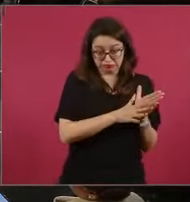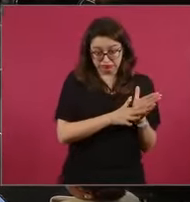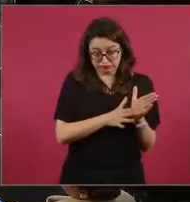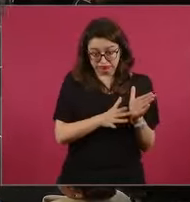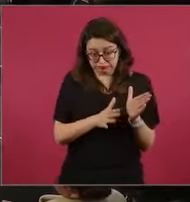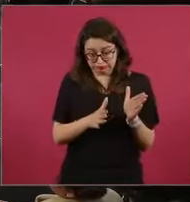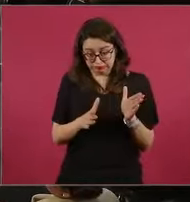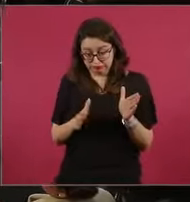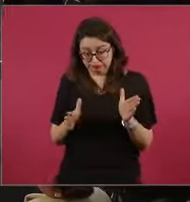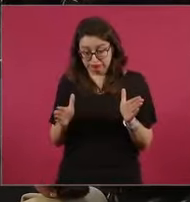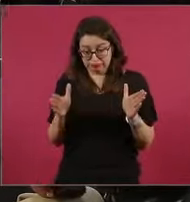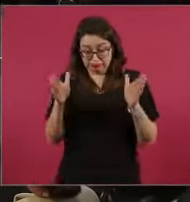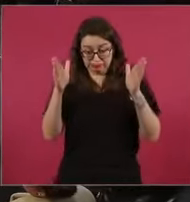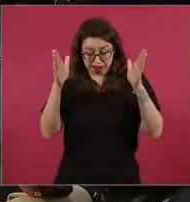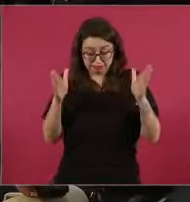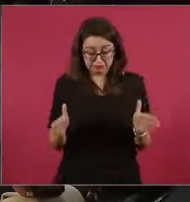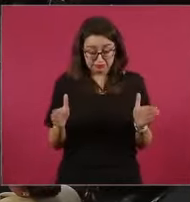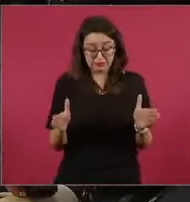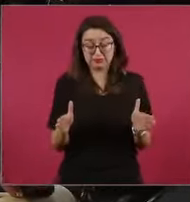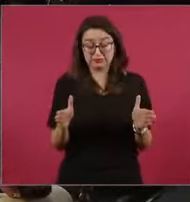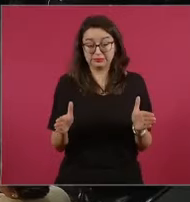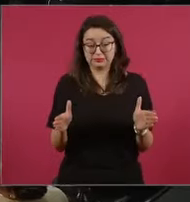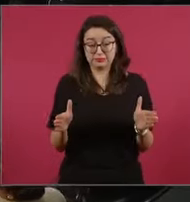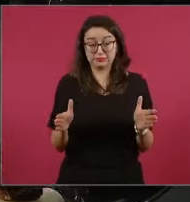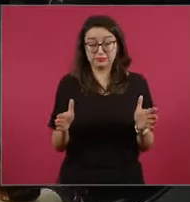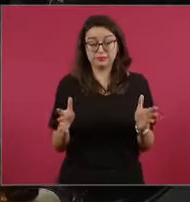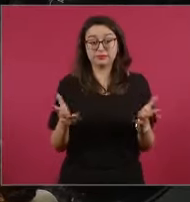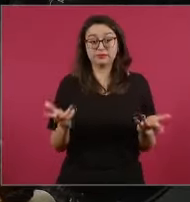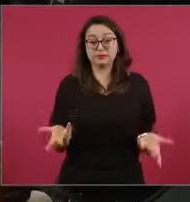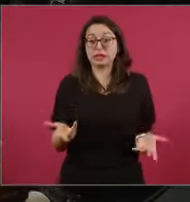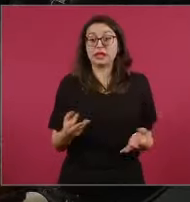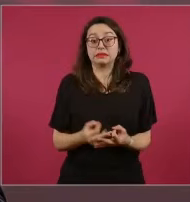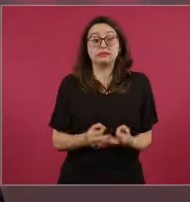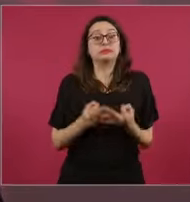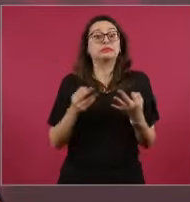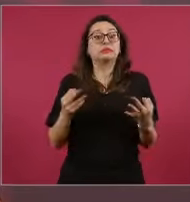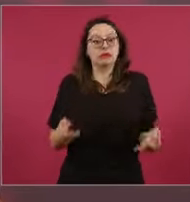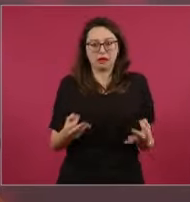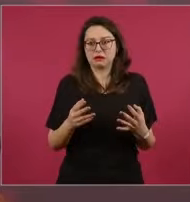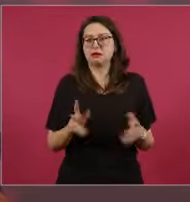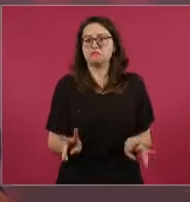que privatizan las tierras ejidales.